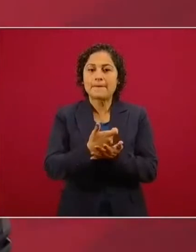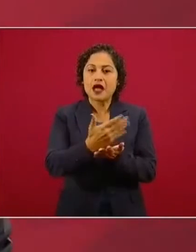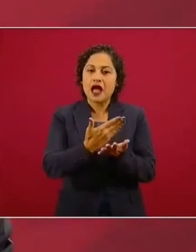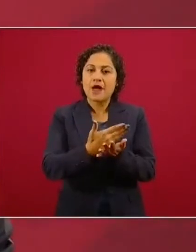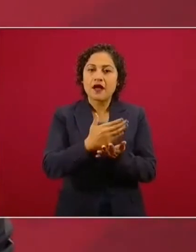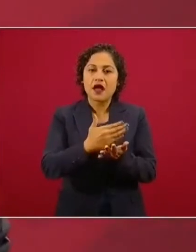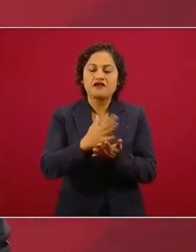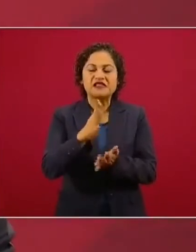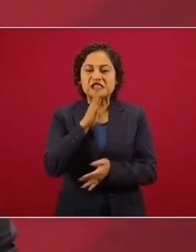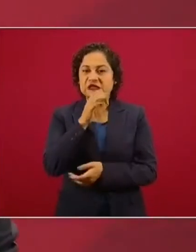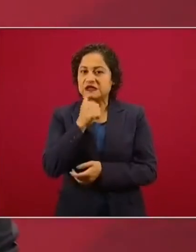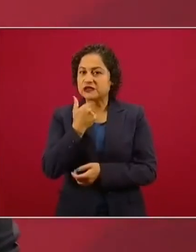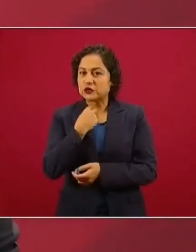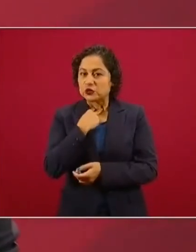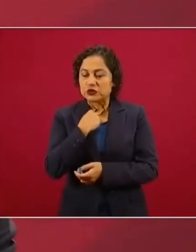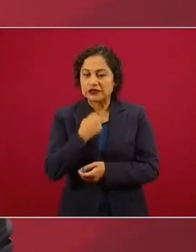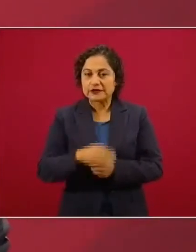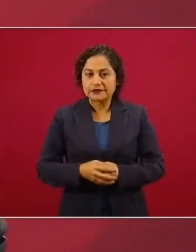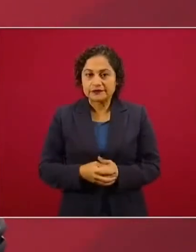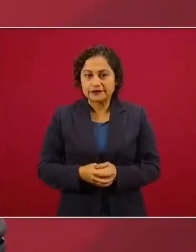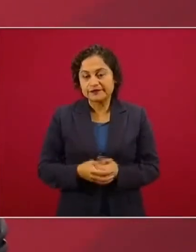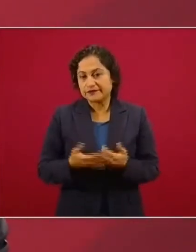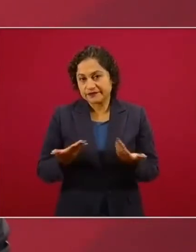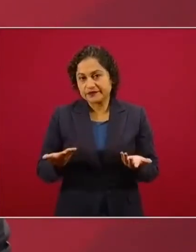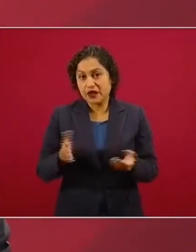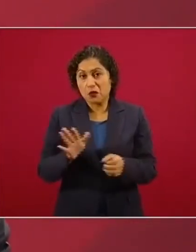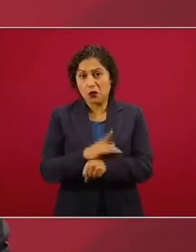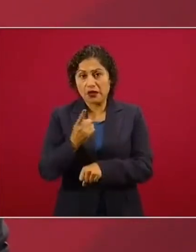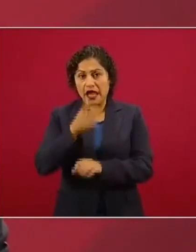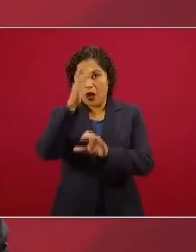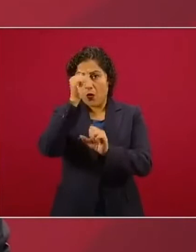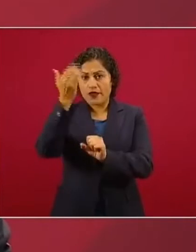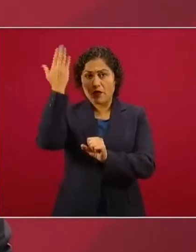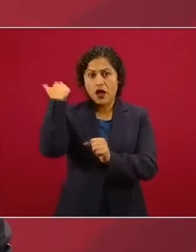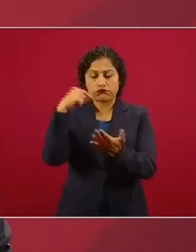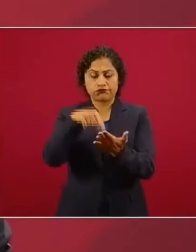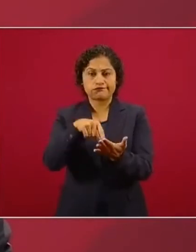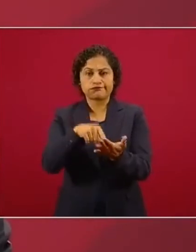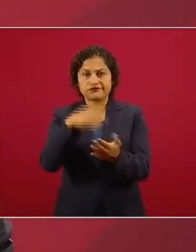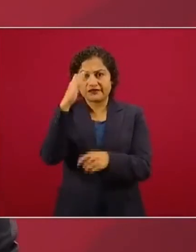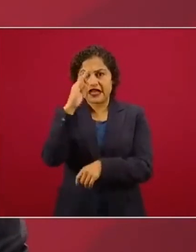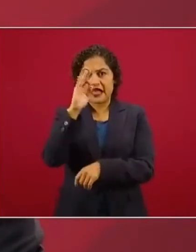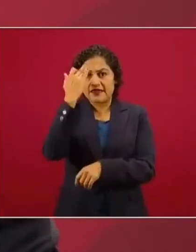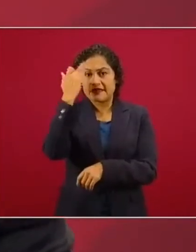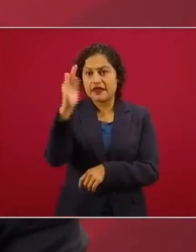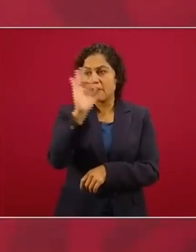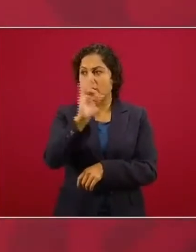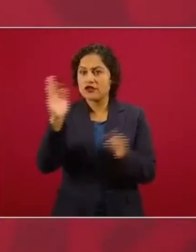En muy corto tiempo el nuevo presidente